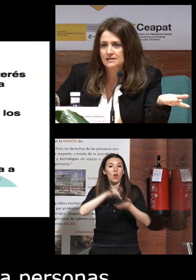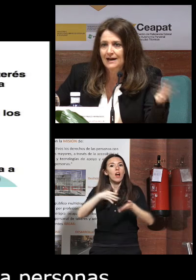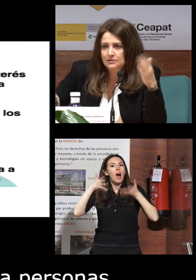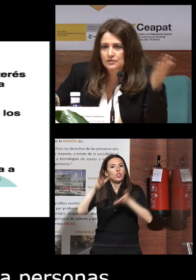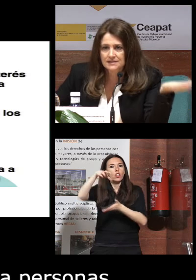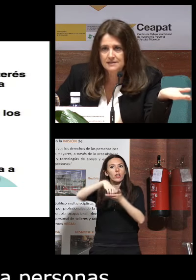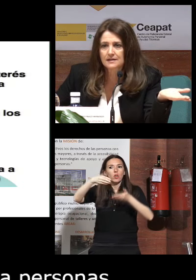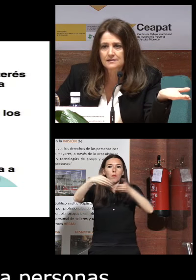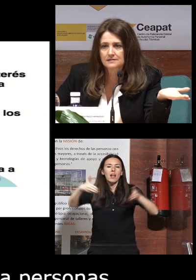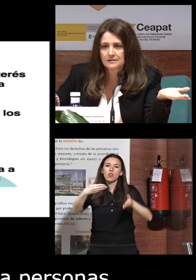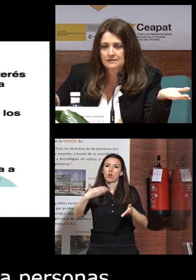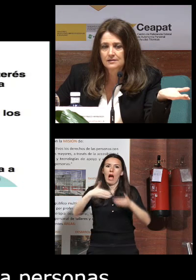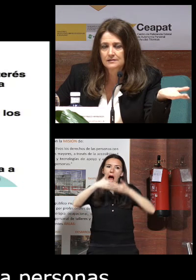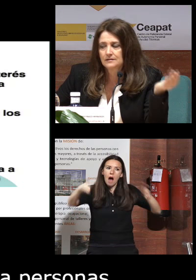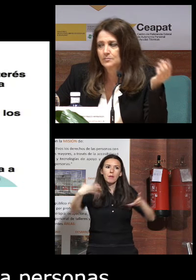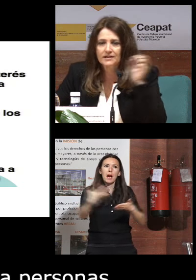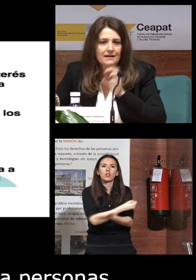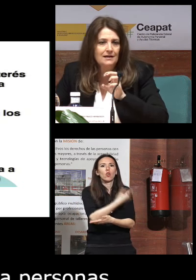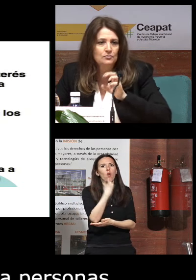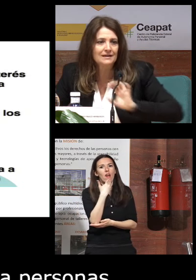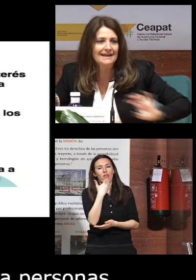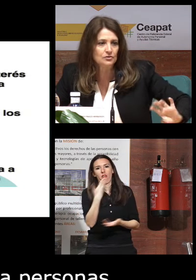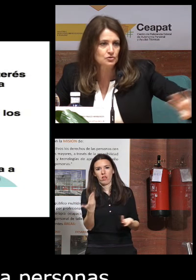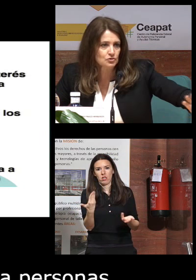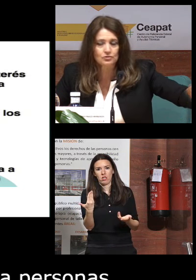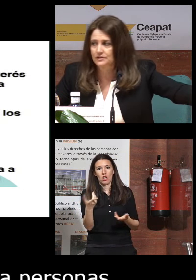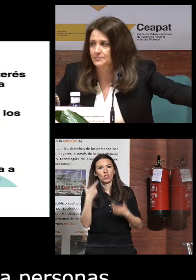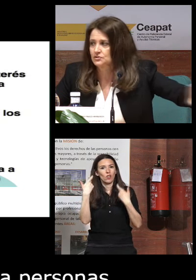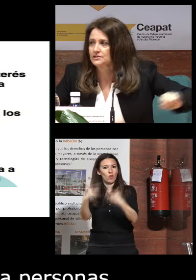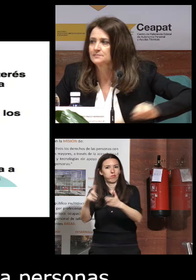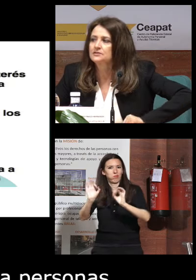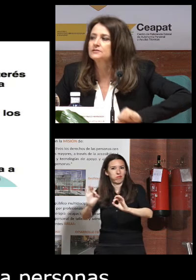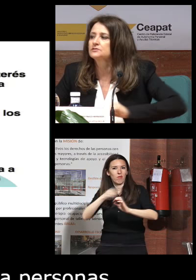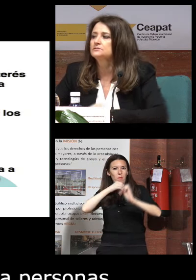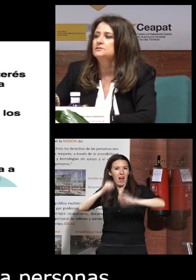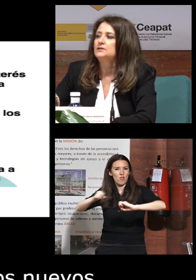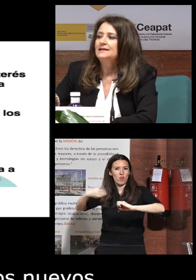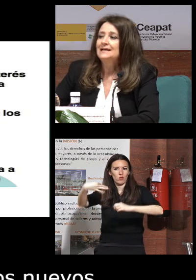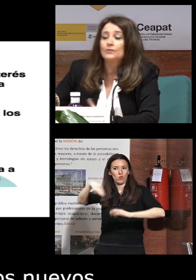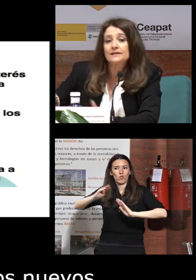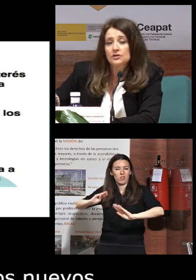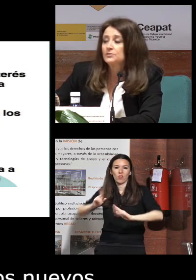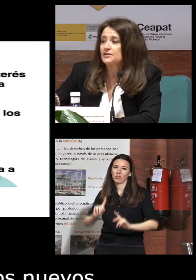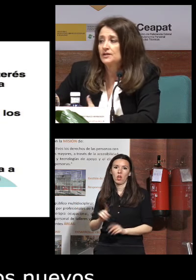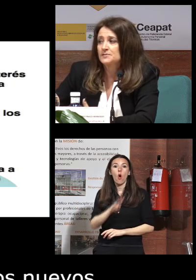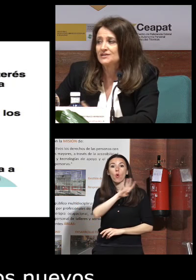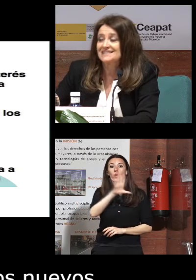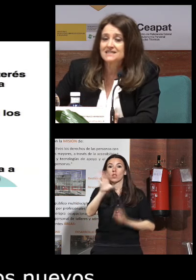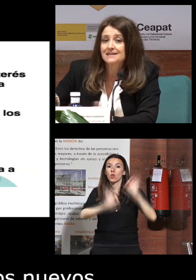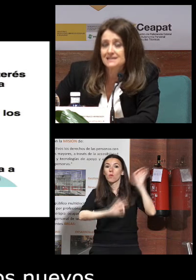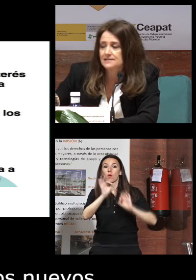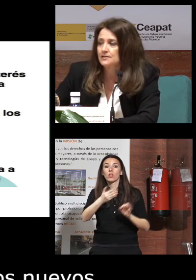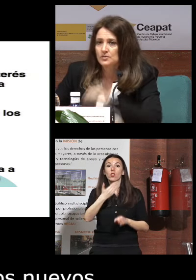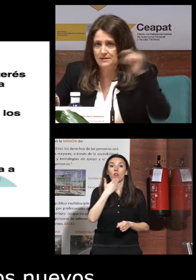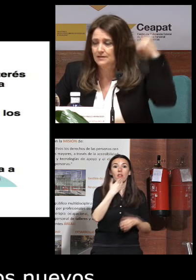mayores a todas las edades porque crear un gueto solo de personas mayores el 45% de las personas de